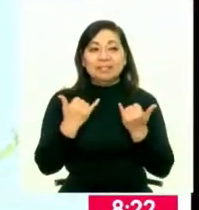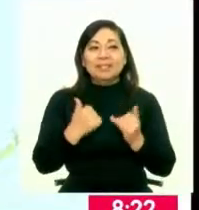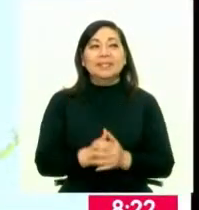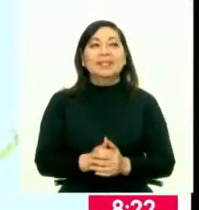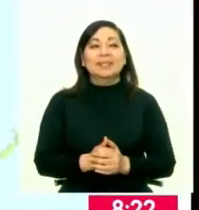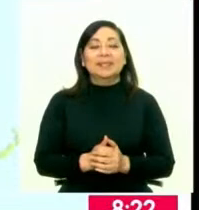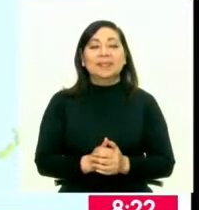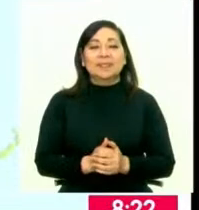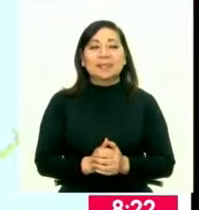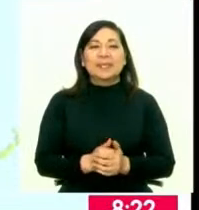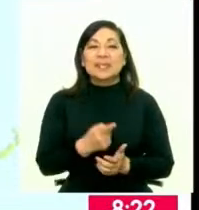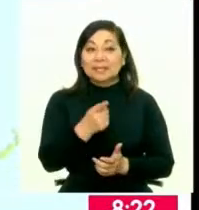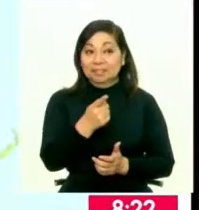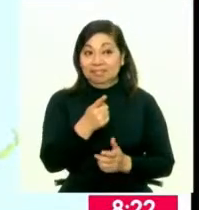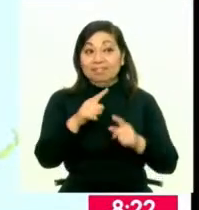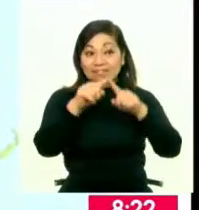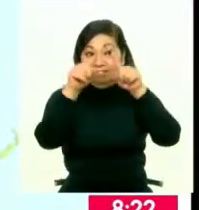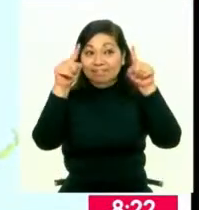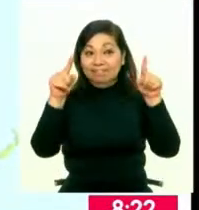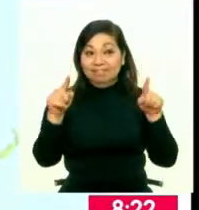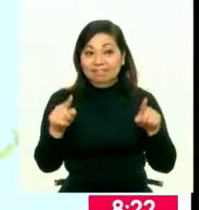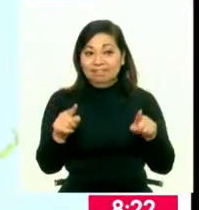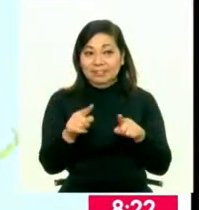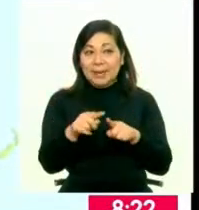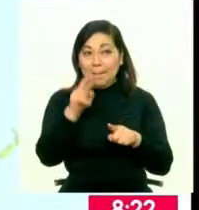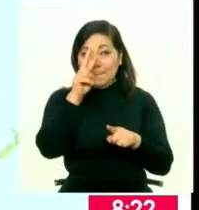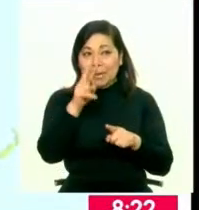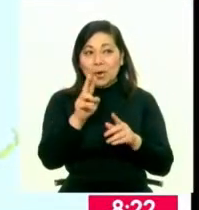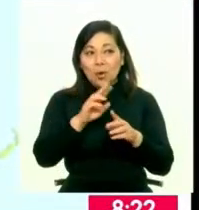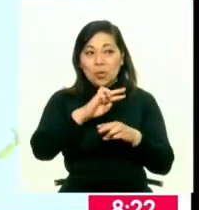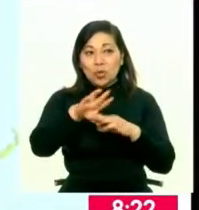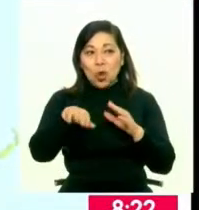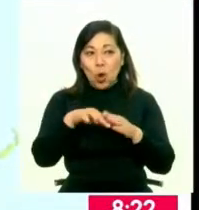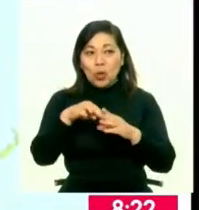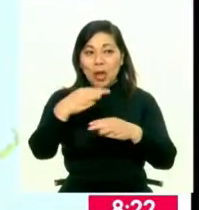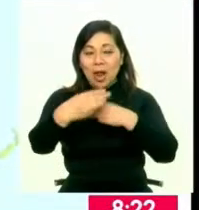Carmen Velarde. Esta es la gráfica de la distribución de los peruanos en el mundo.